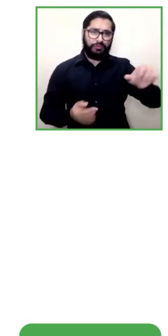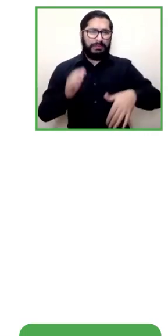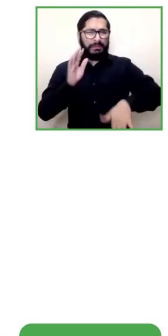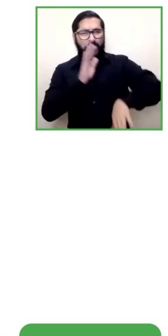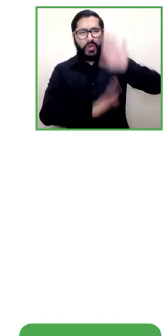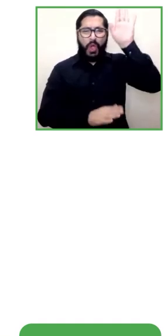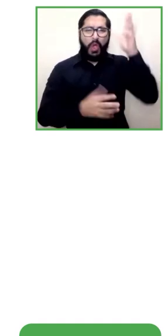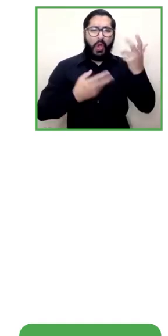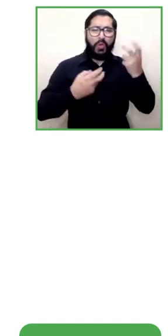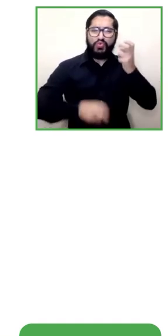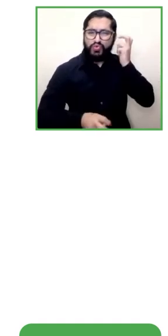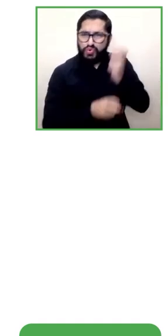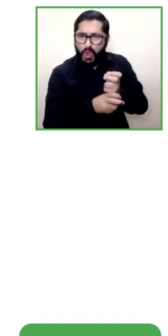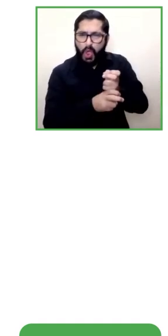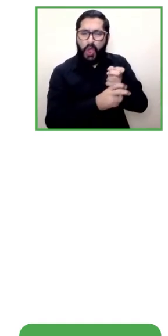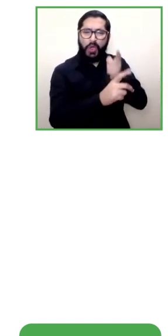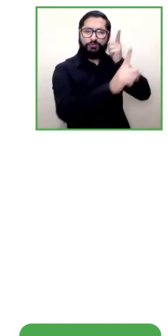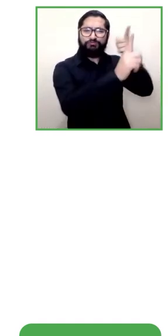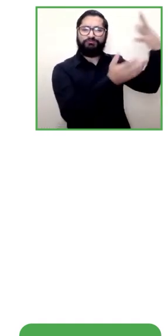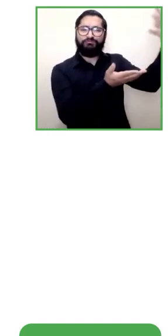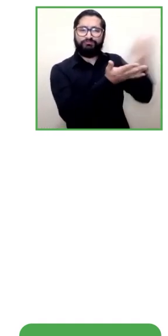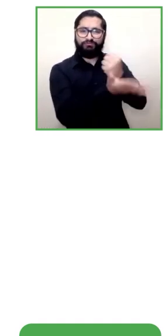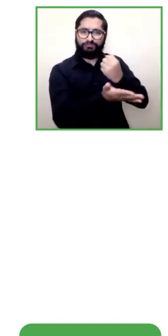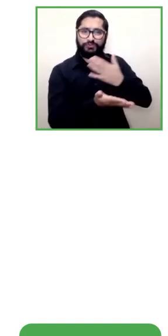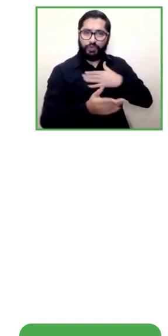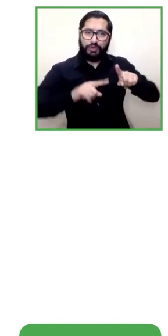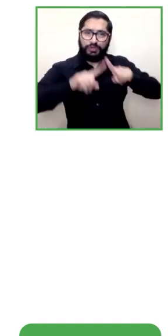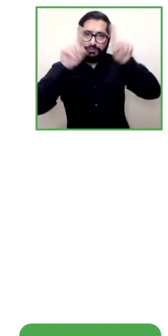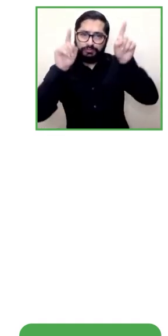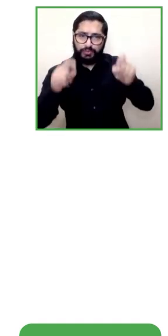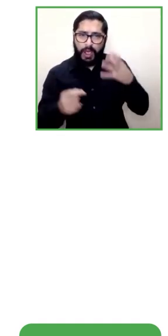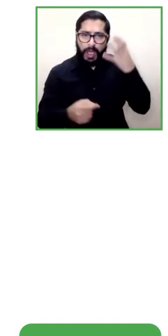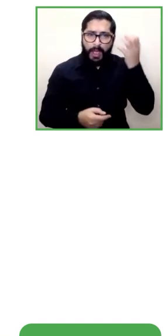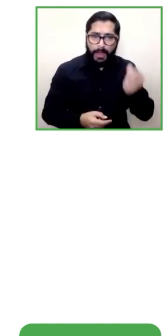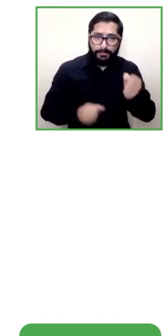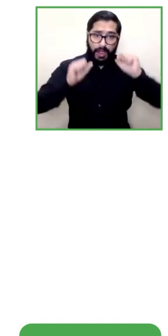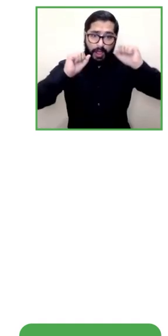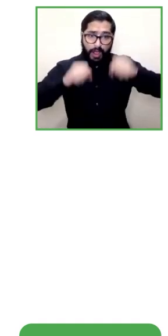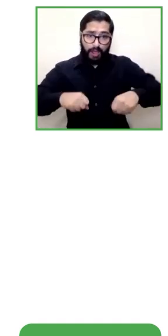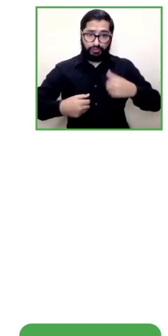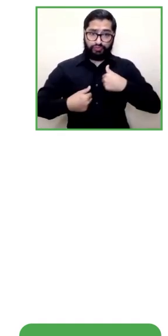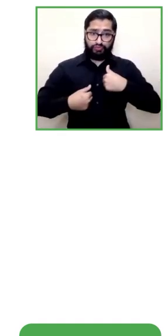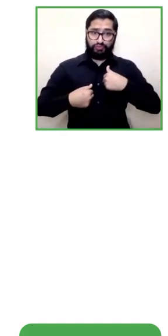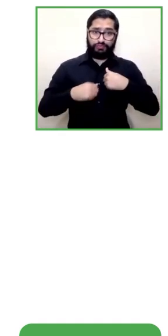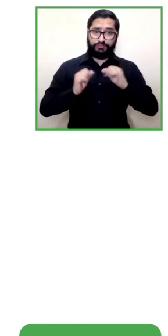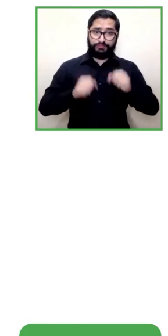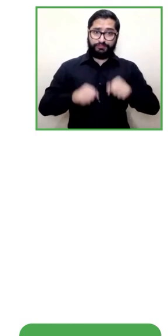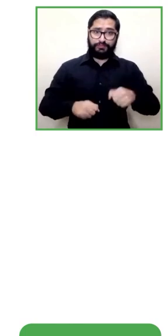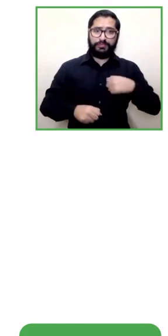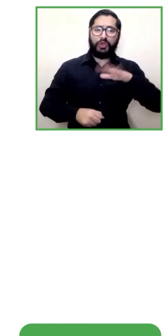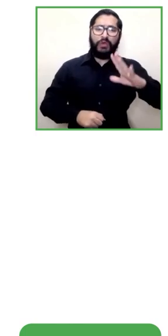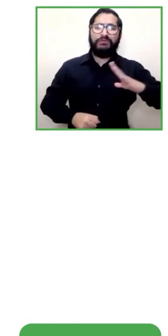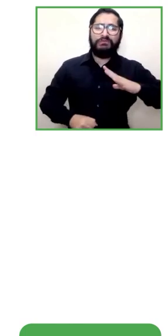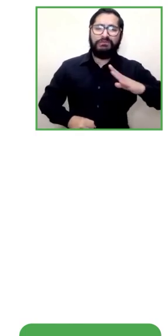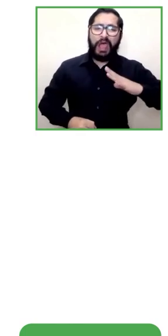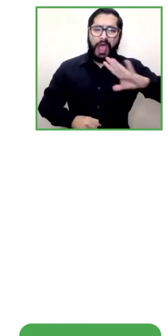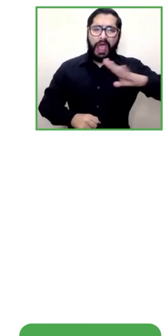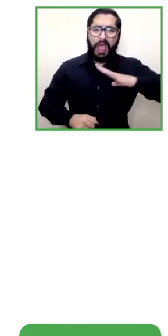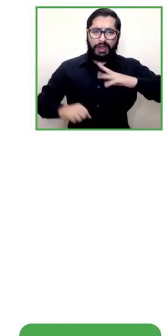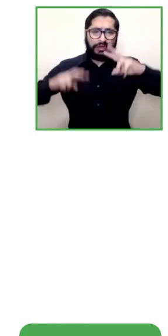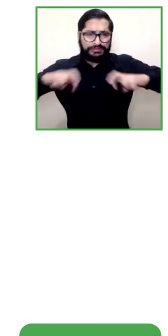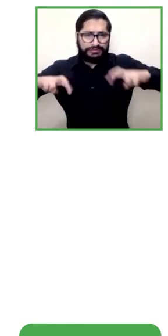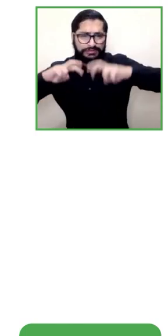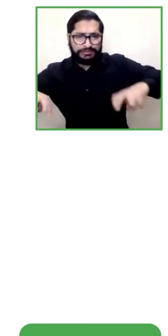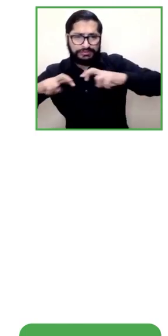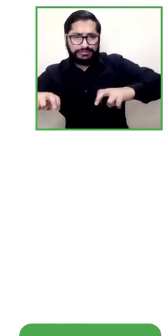si es que Henry estuviera de acuerdo que la falta de investigación en el lenguaje de señas no